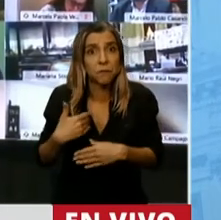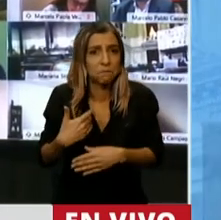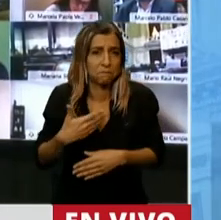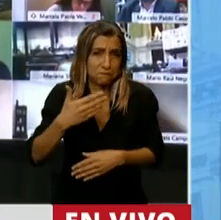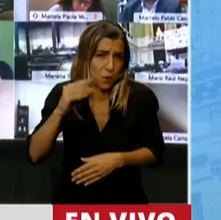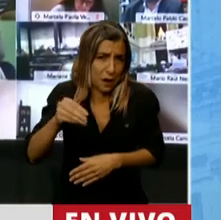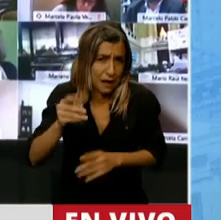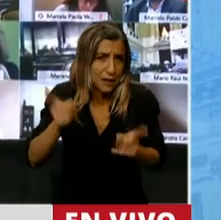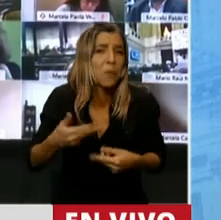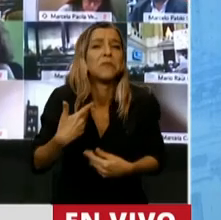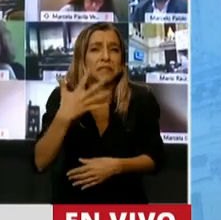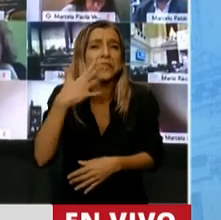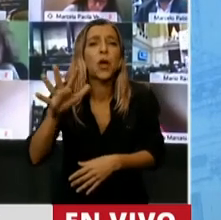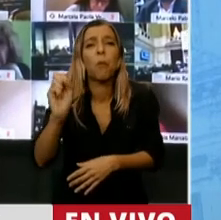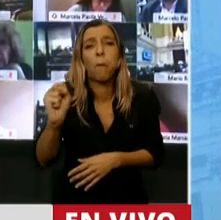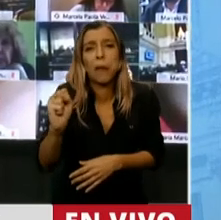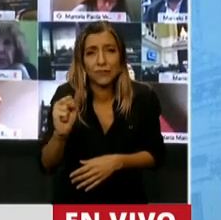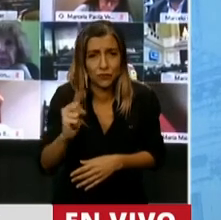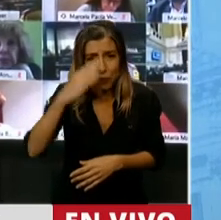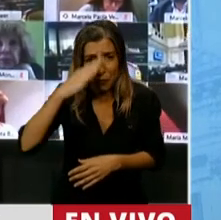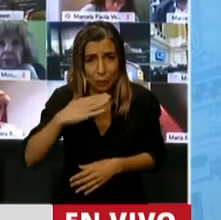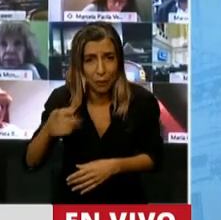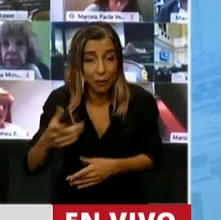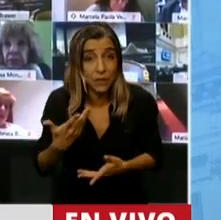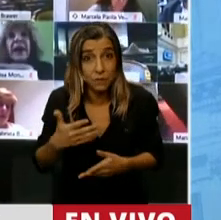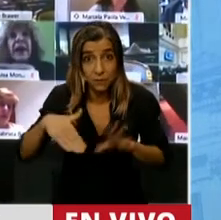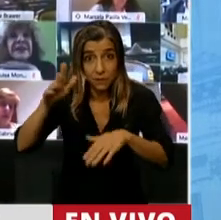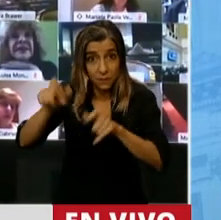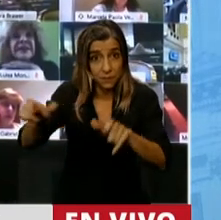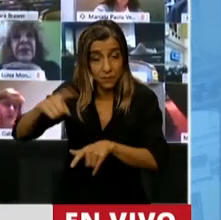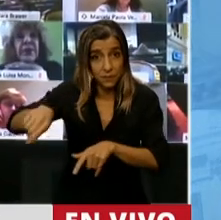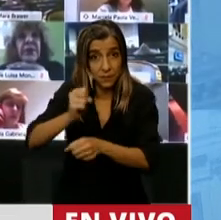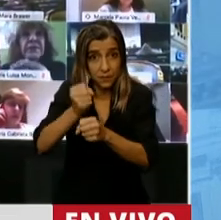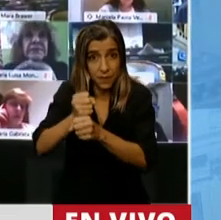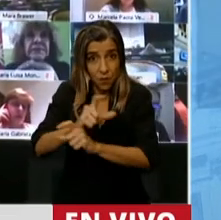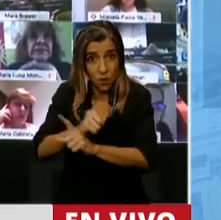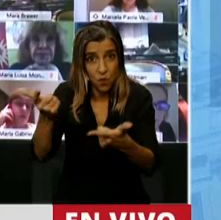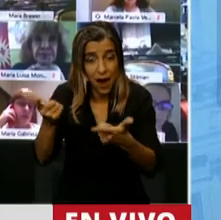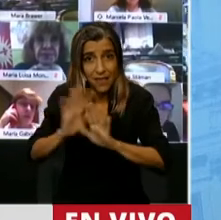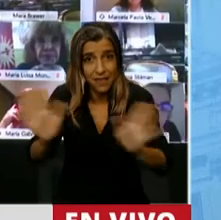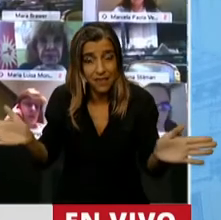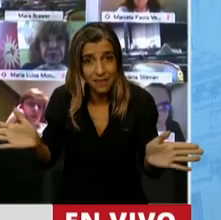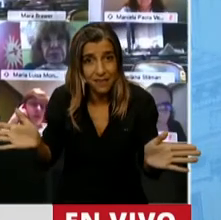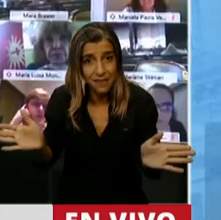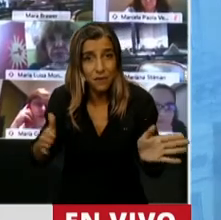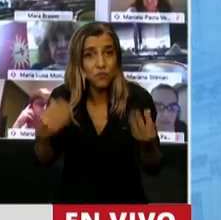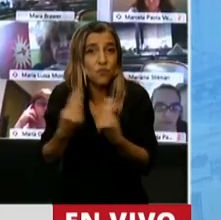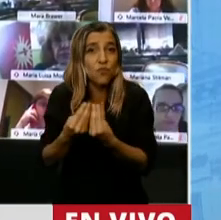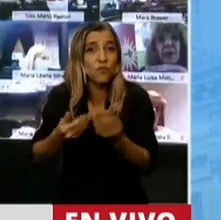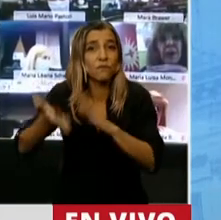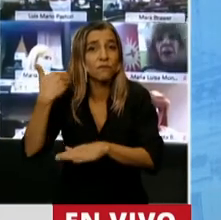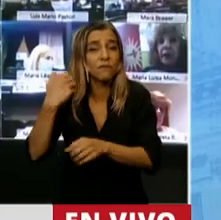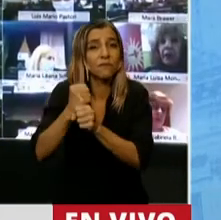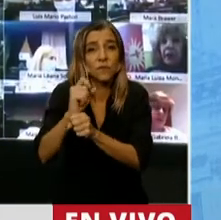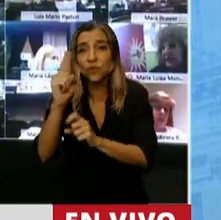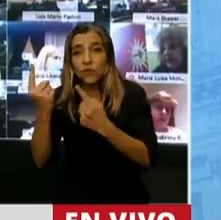aquellas personas que se quedaron sin ingresos, en su mayoría trabajadoras y trabajadores informales, que se quedaron sin